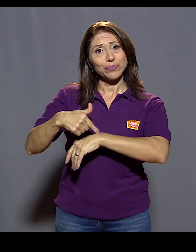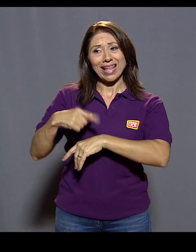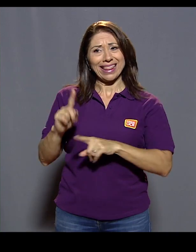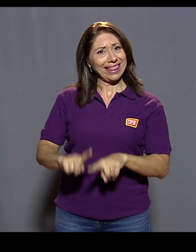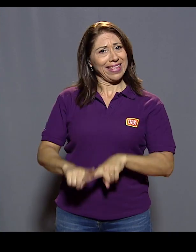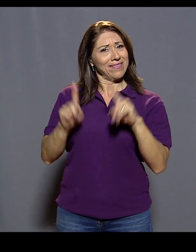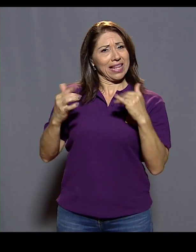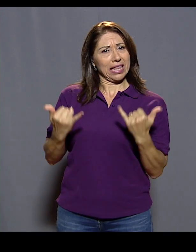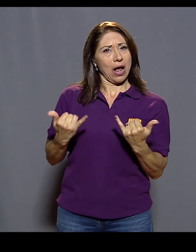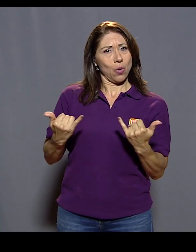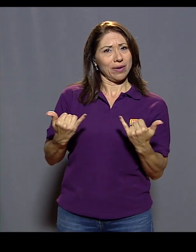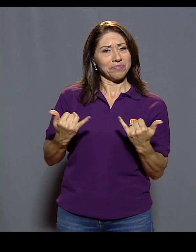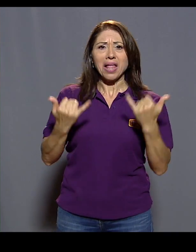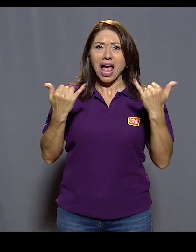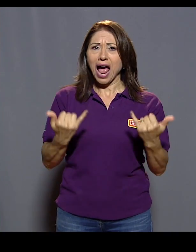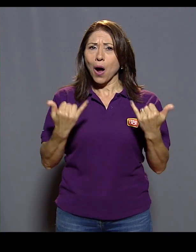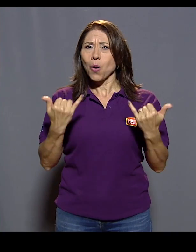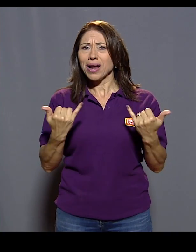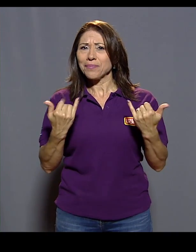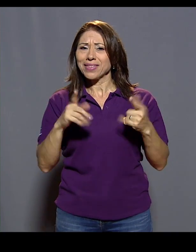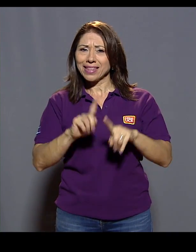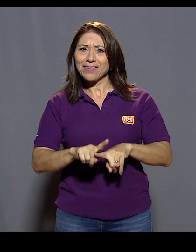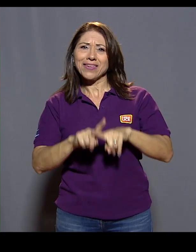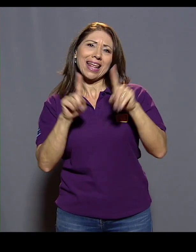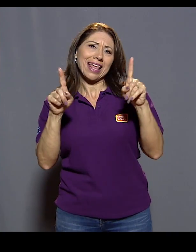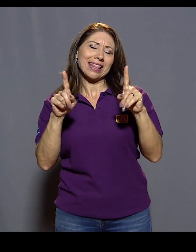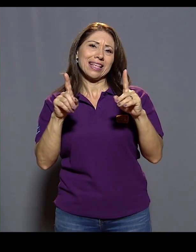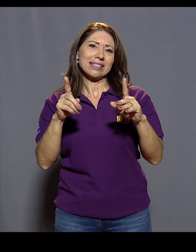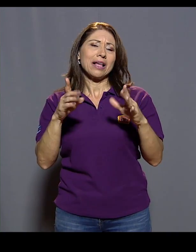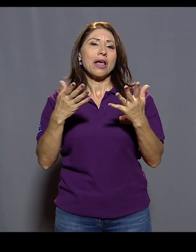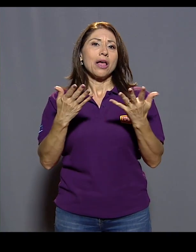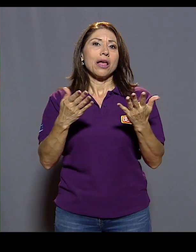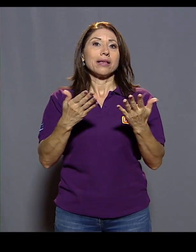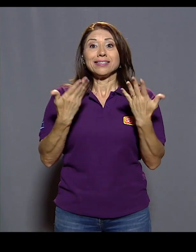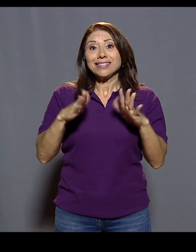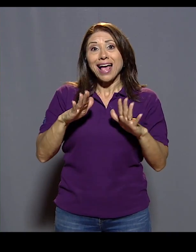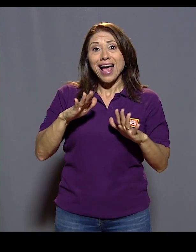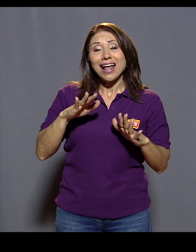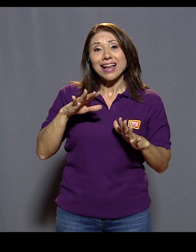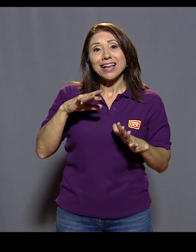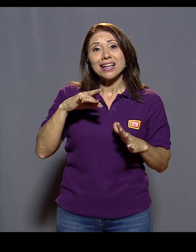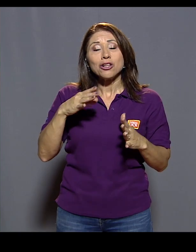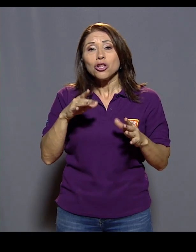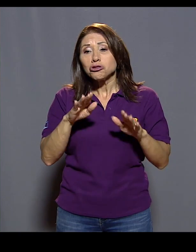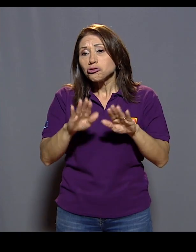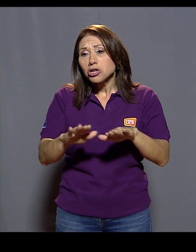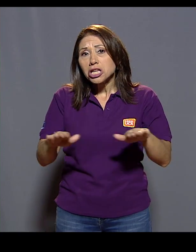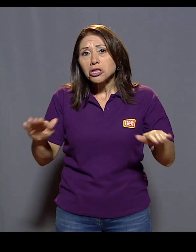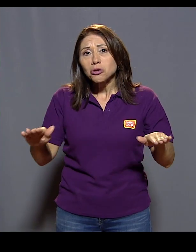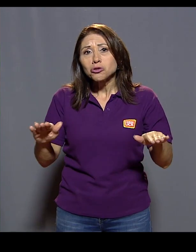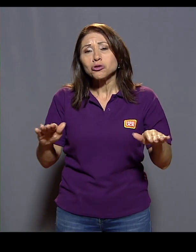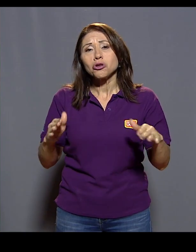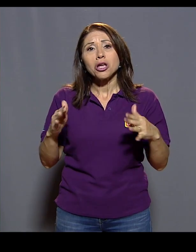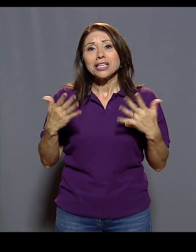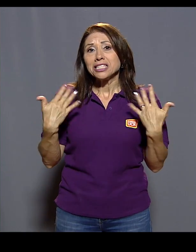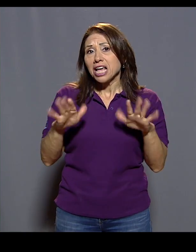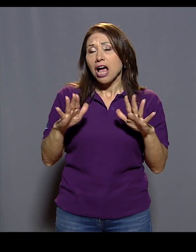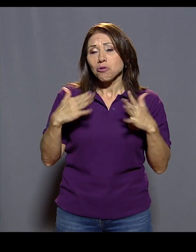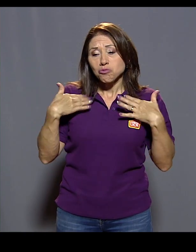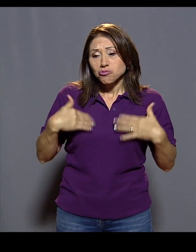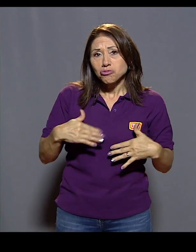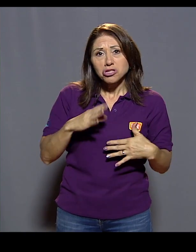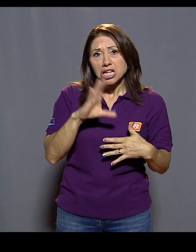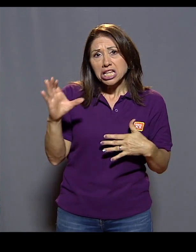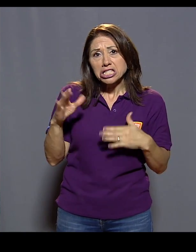ahora, que se diferencian. Yo era chiquitas de celeste, tan tíndice y casi todas son de misma edad. En escuela también,